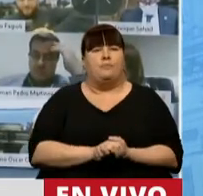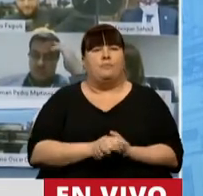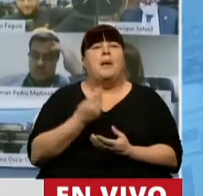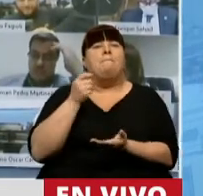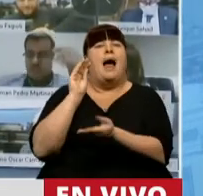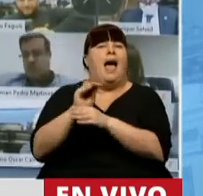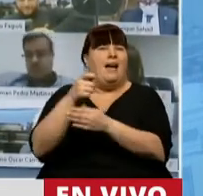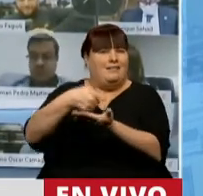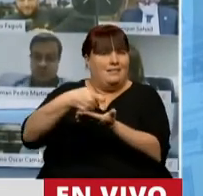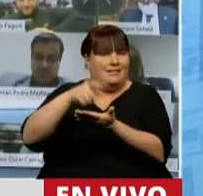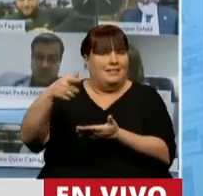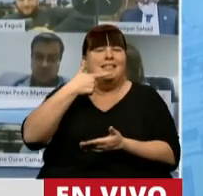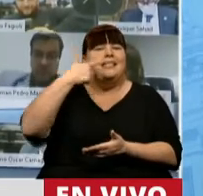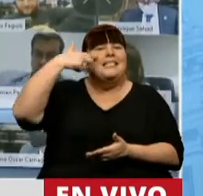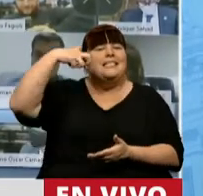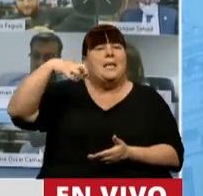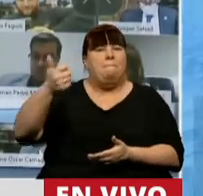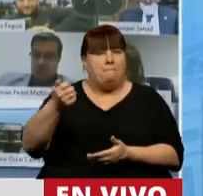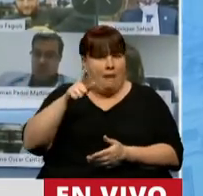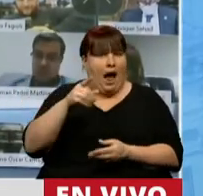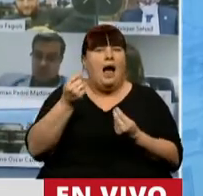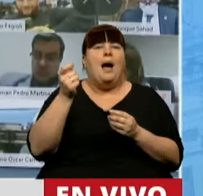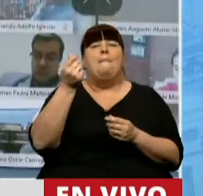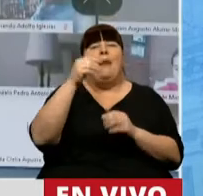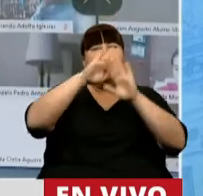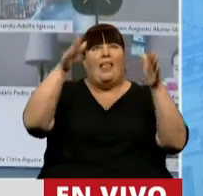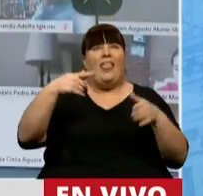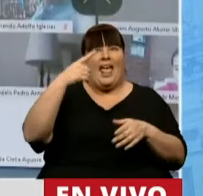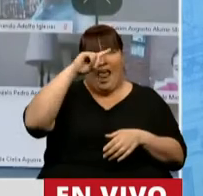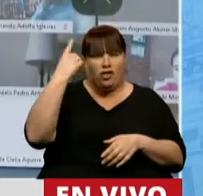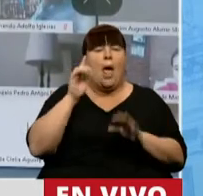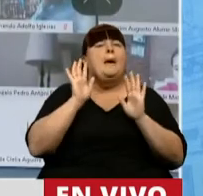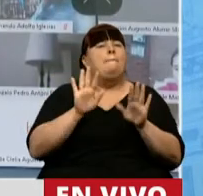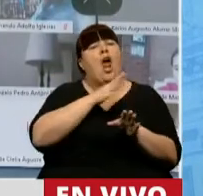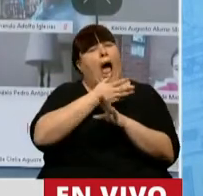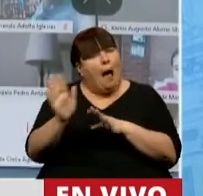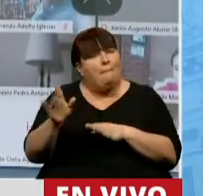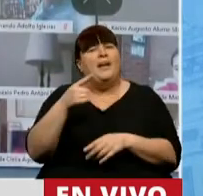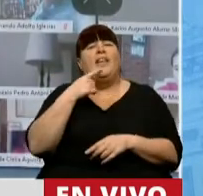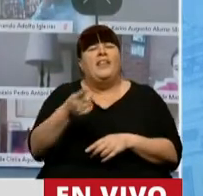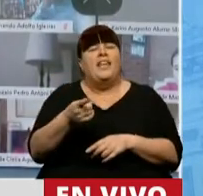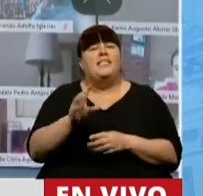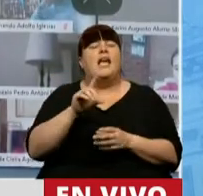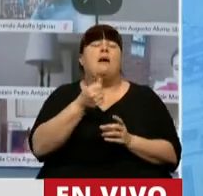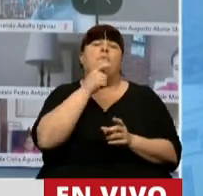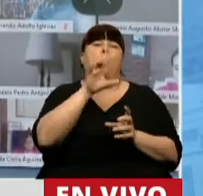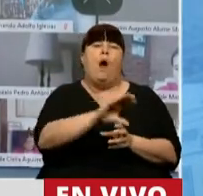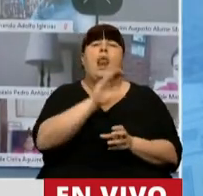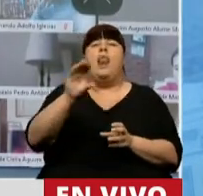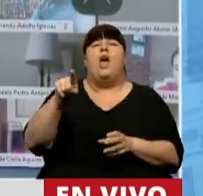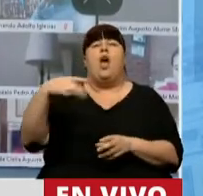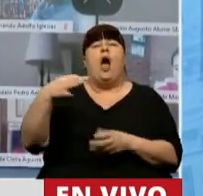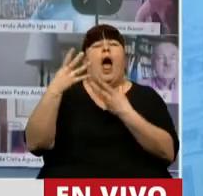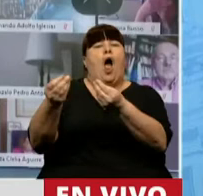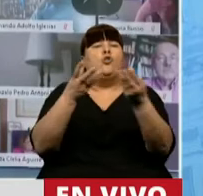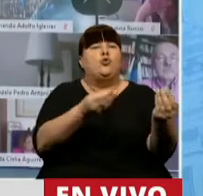financiamiento corriente del SIPA mediante el Tesoro Nacional, pero por otro lado, dice que se va a asignar una atribución